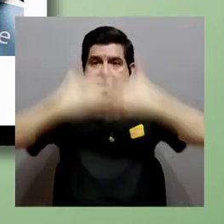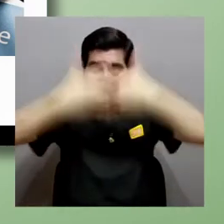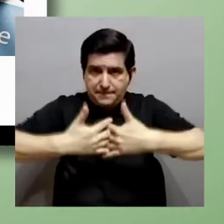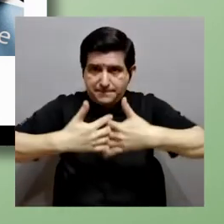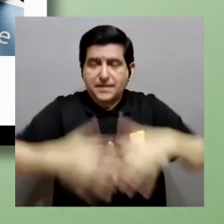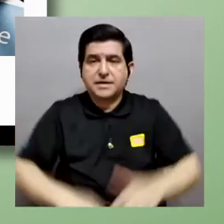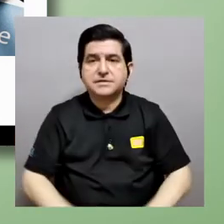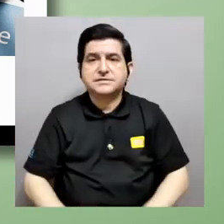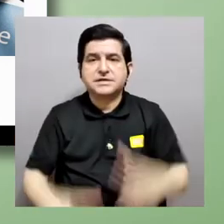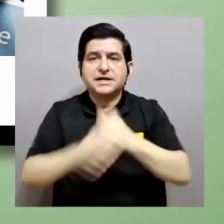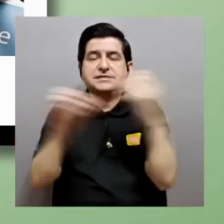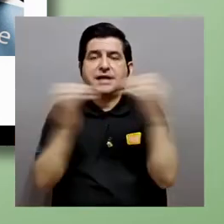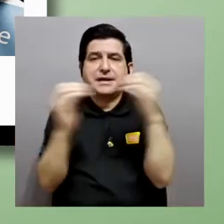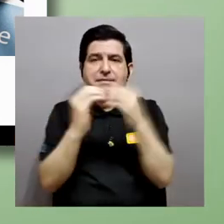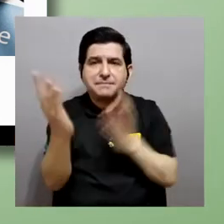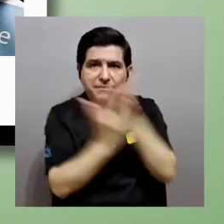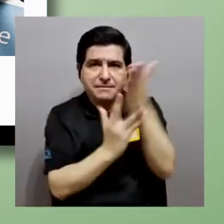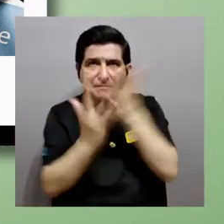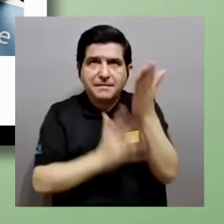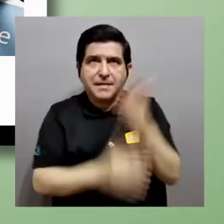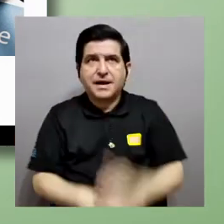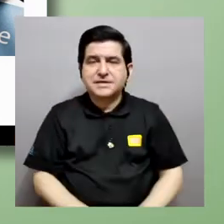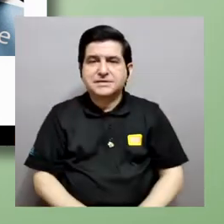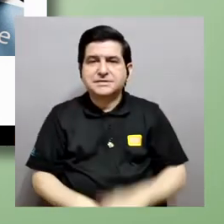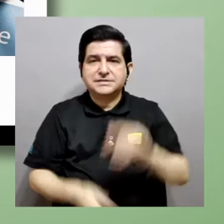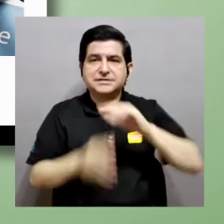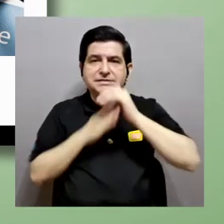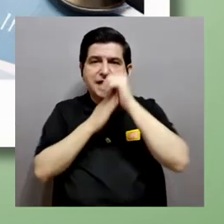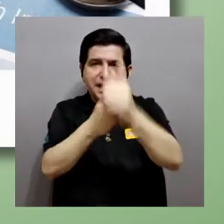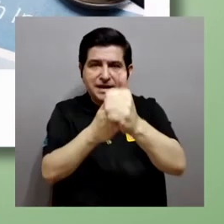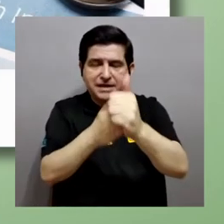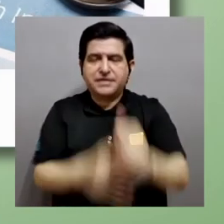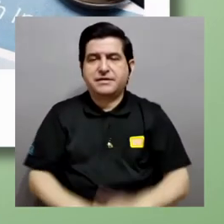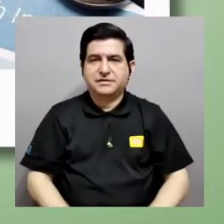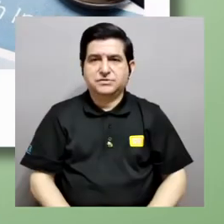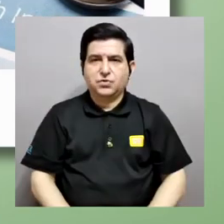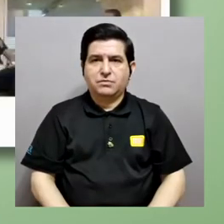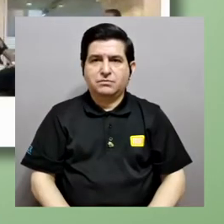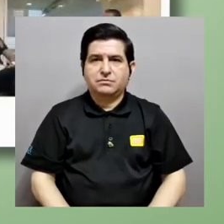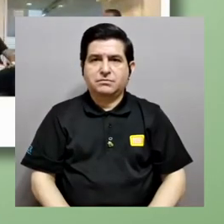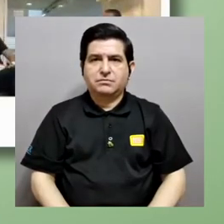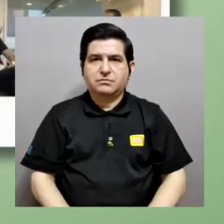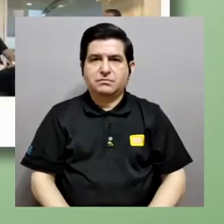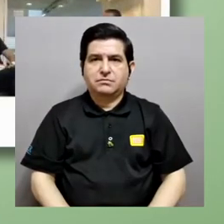para hacer más accesible el entrenamiento de liderazgo para sus colaboradores.